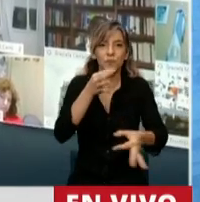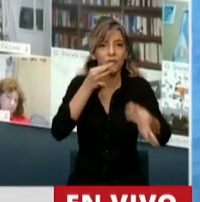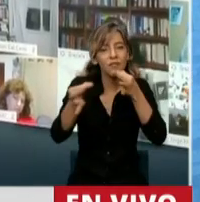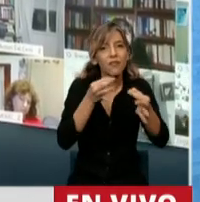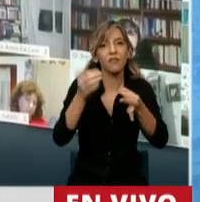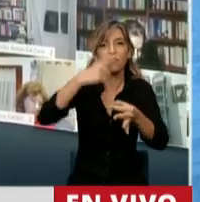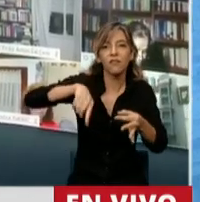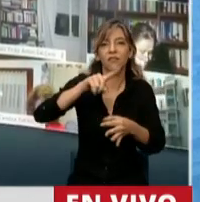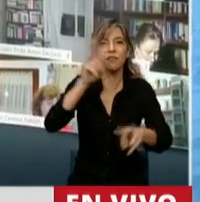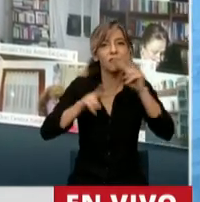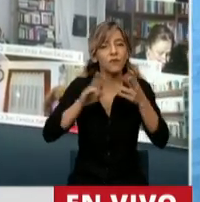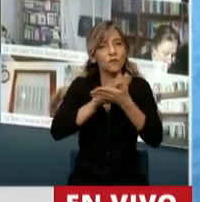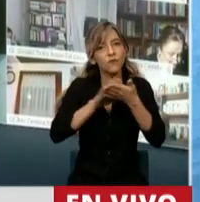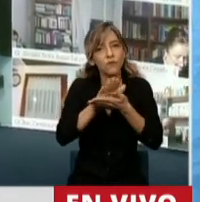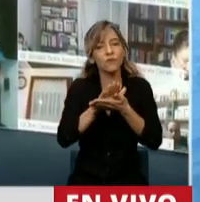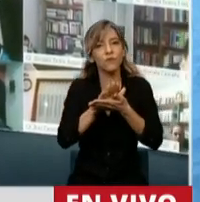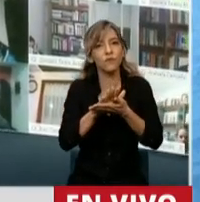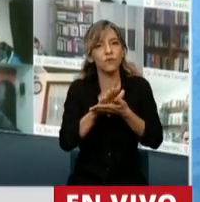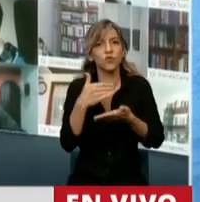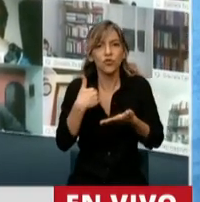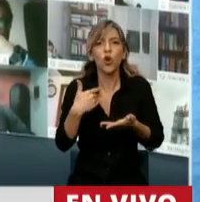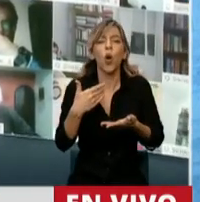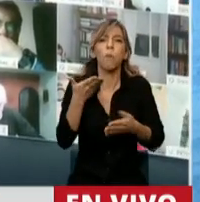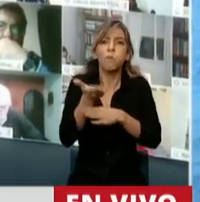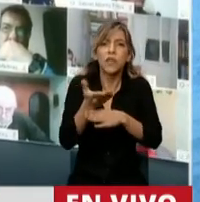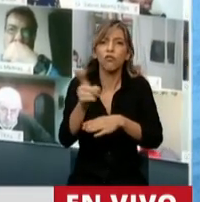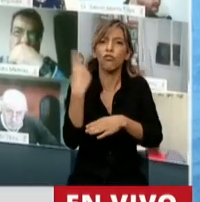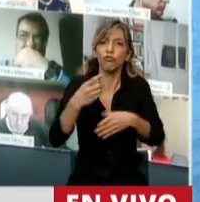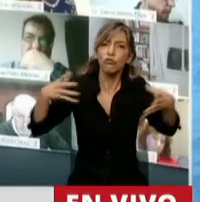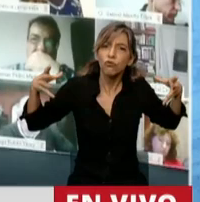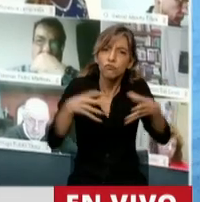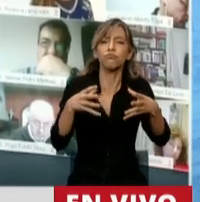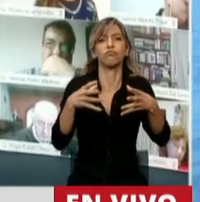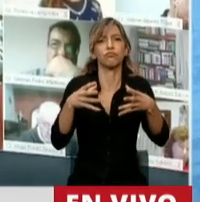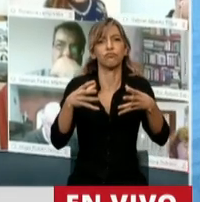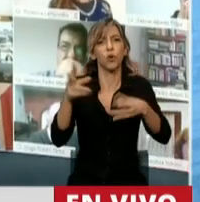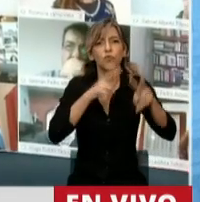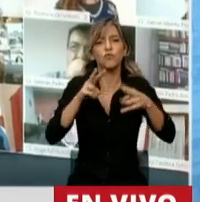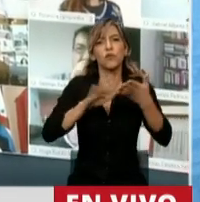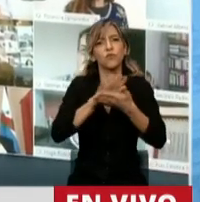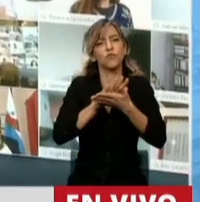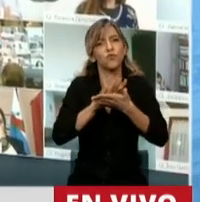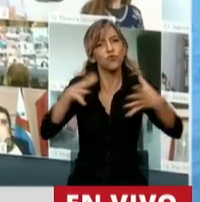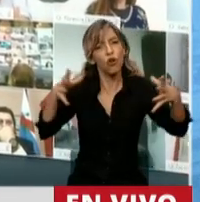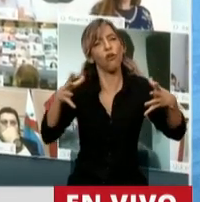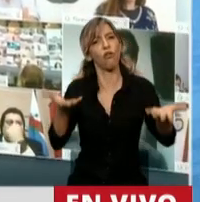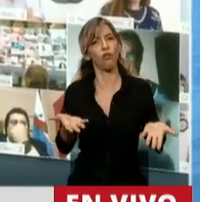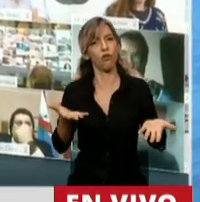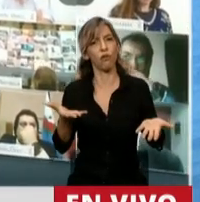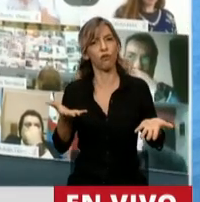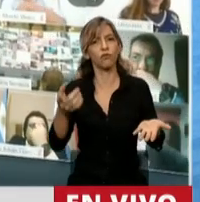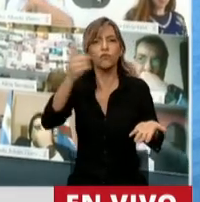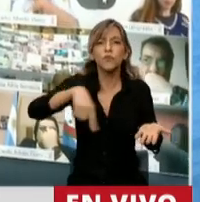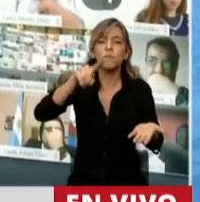una solución. Yo vengo a reclamar una reflexión, a que piensen que eso que muchos